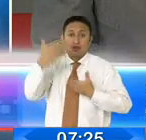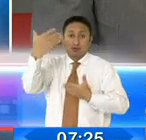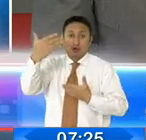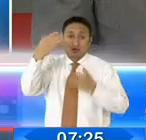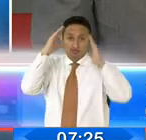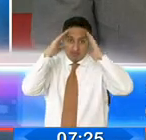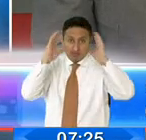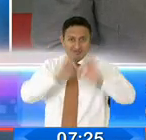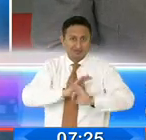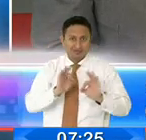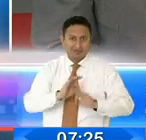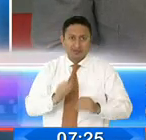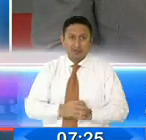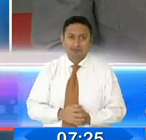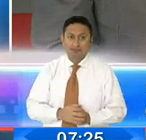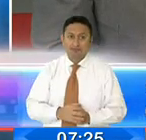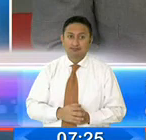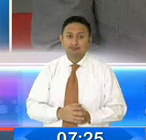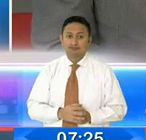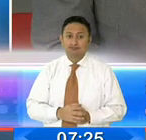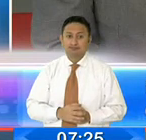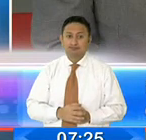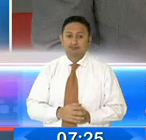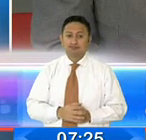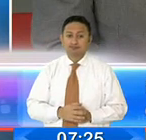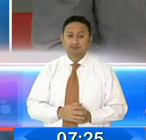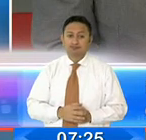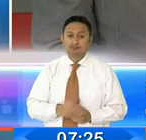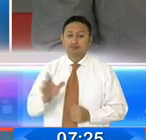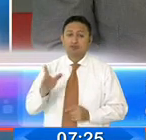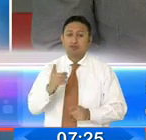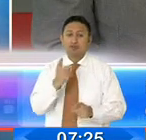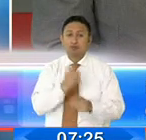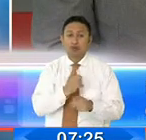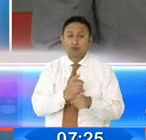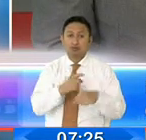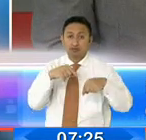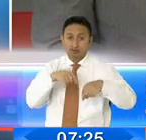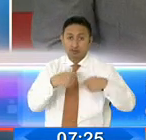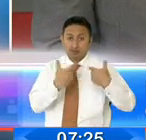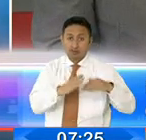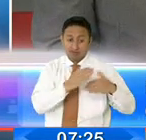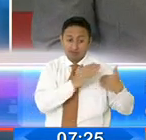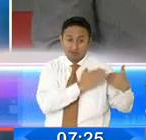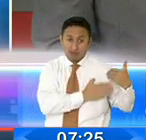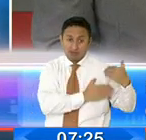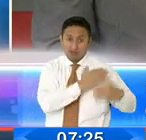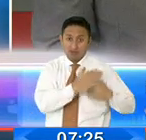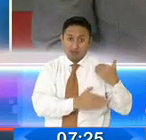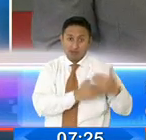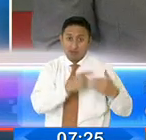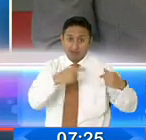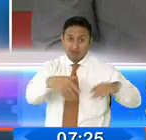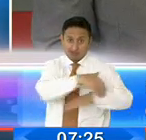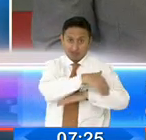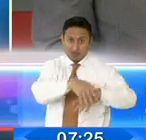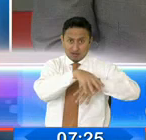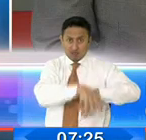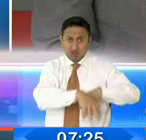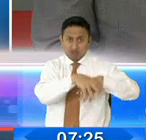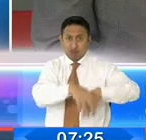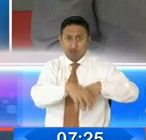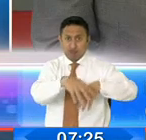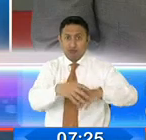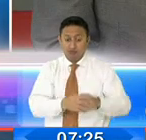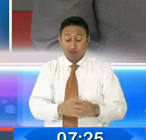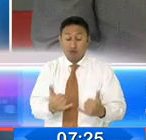social a la gente, ¿no? Por eso es que ya venían dándose protestas en las calles. Esta vez